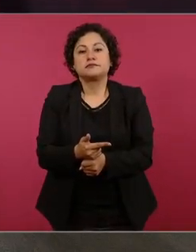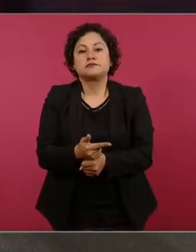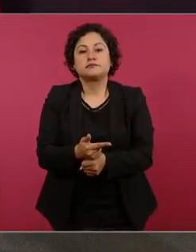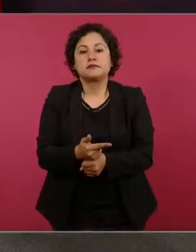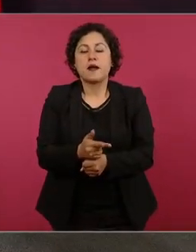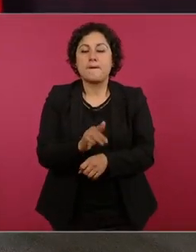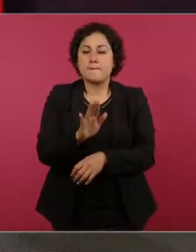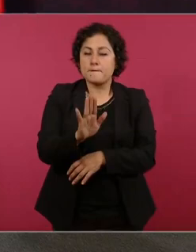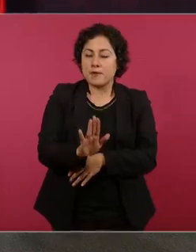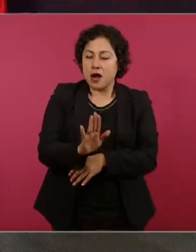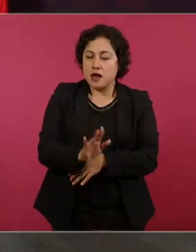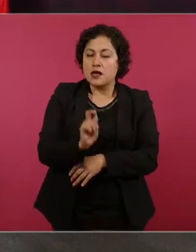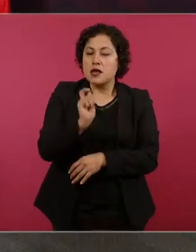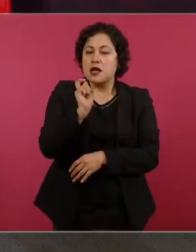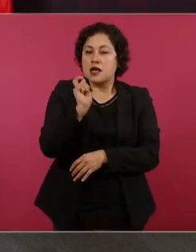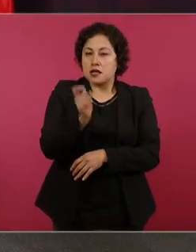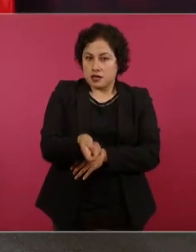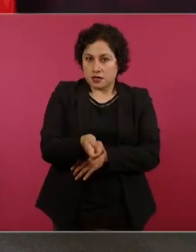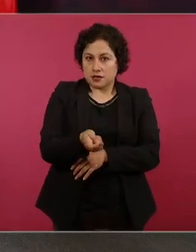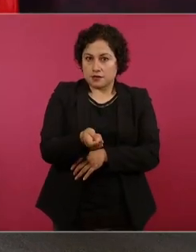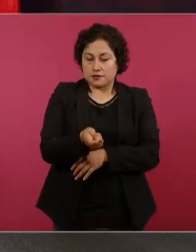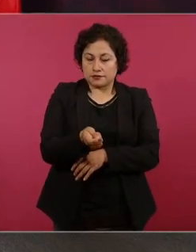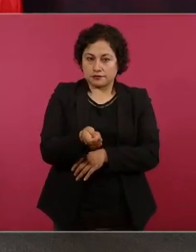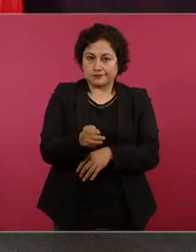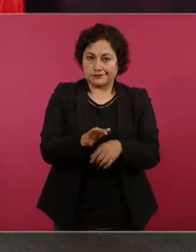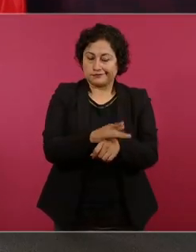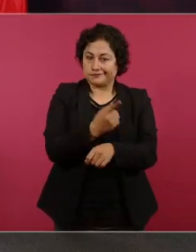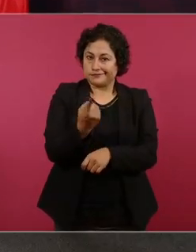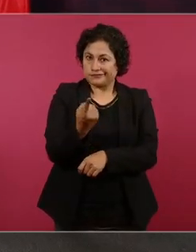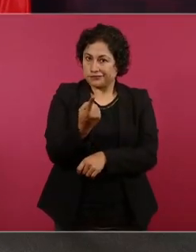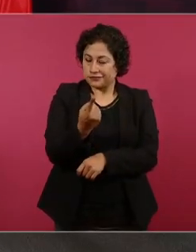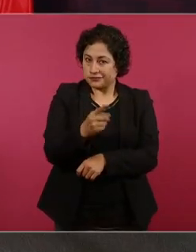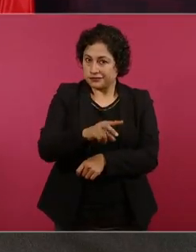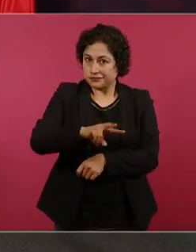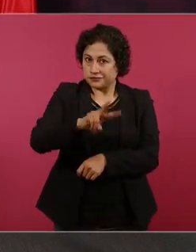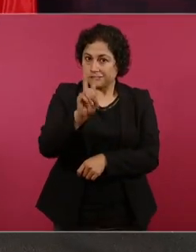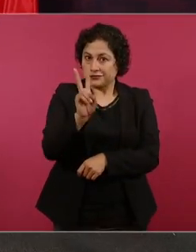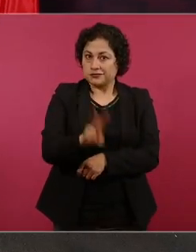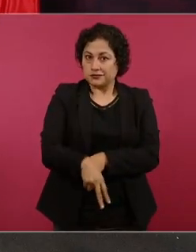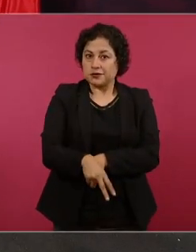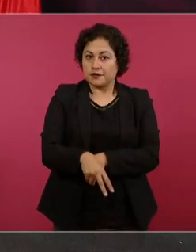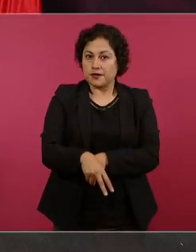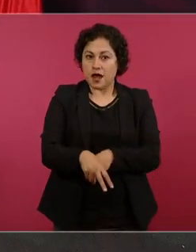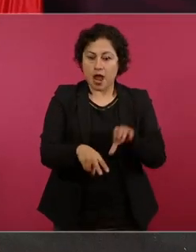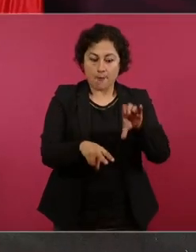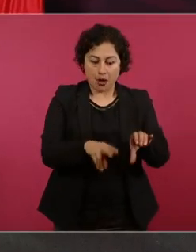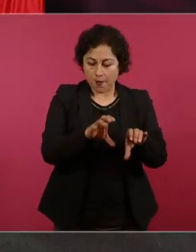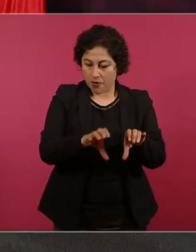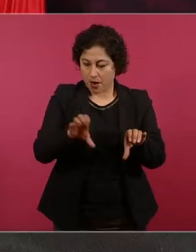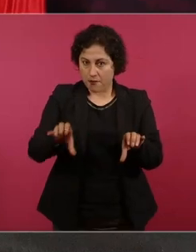parte porque son en efecto dos o tres paquetes